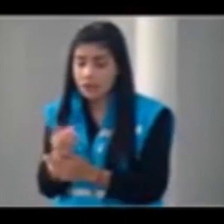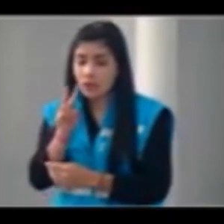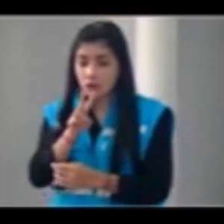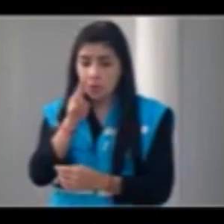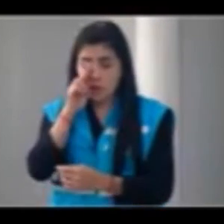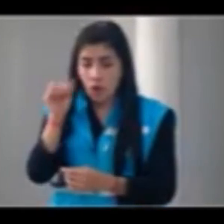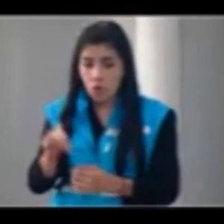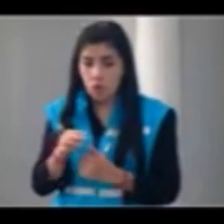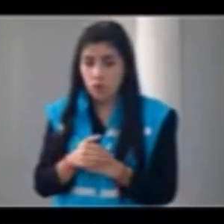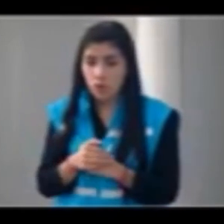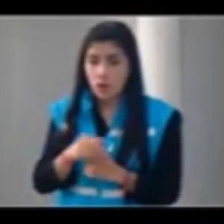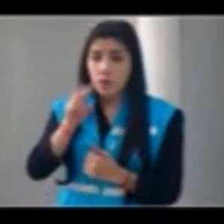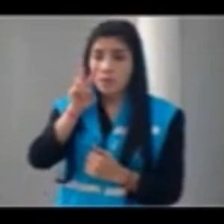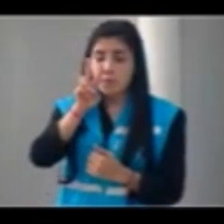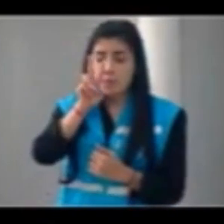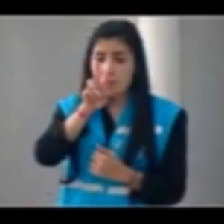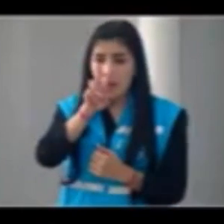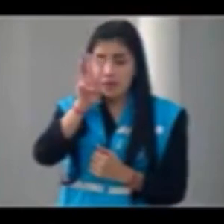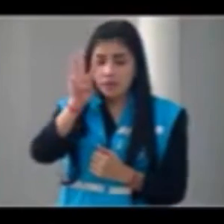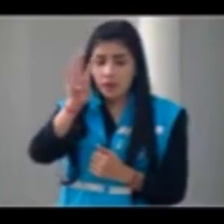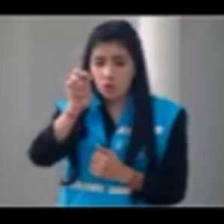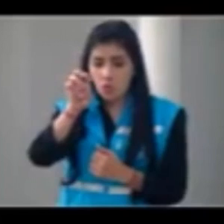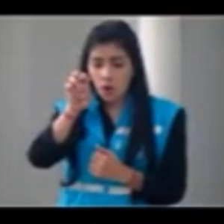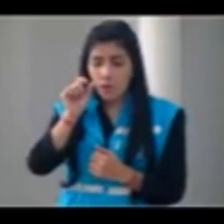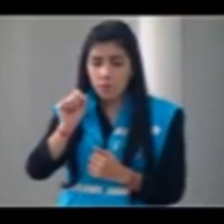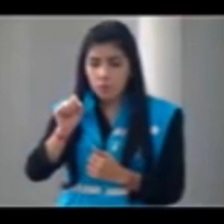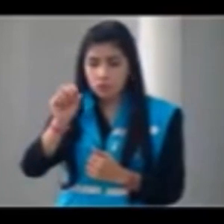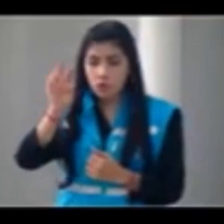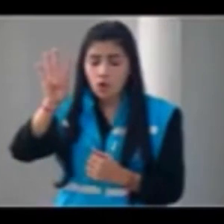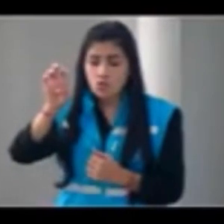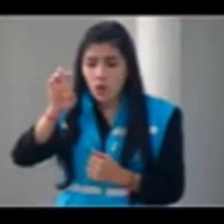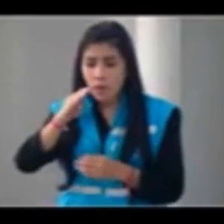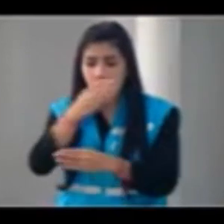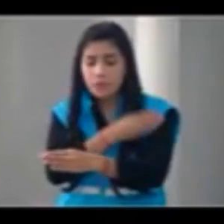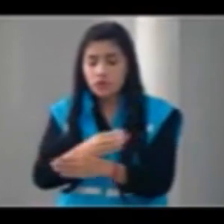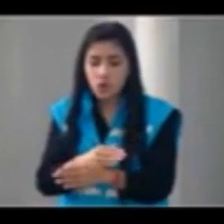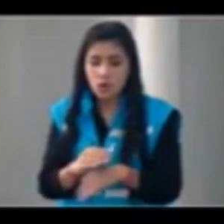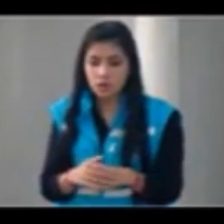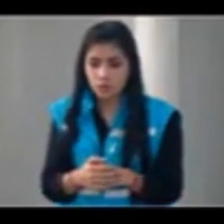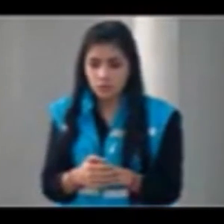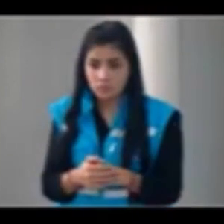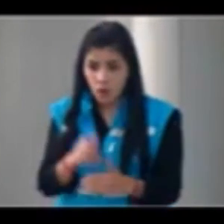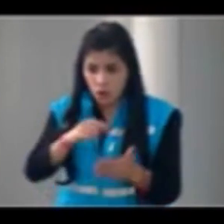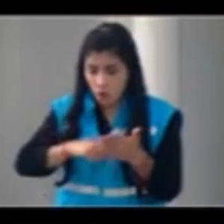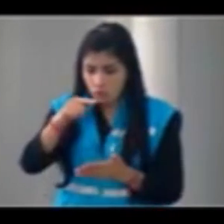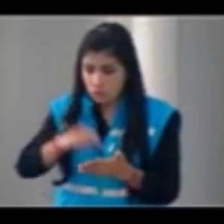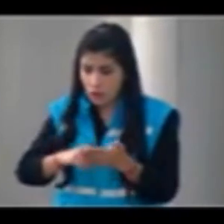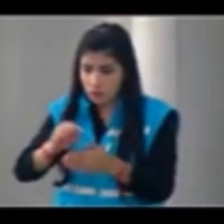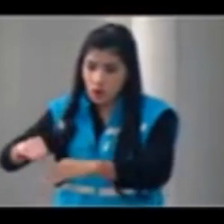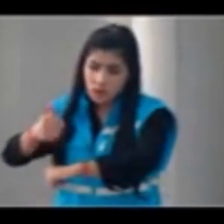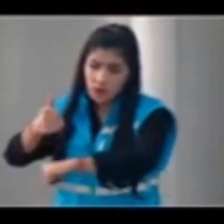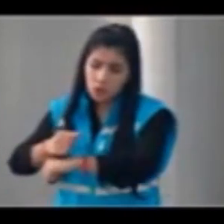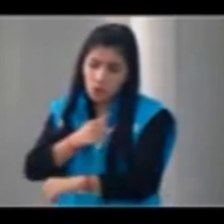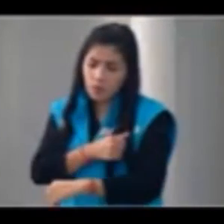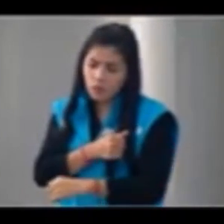valor de 29.7 millones de pesos. Entonces, varias preguntas. ¿Cuáles son los perfiles que tienen en análisis? Yo creo que la gerente debería decirnos cuáles son los